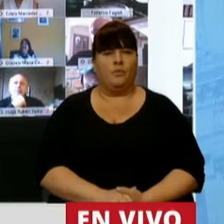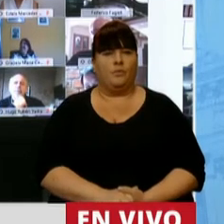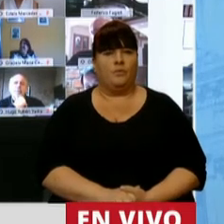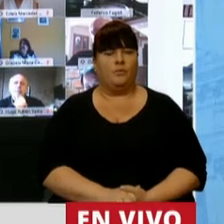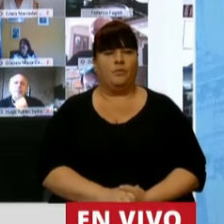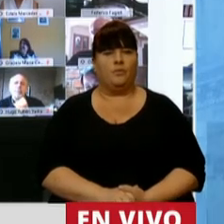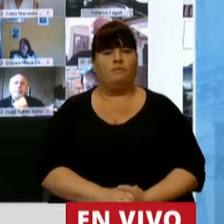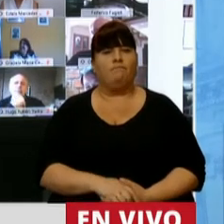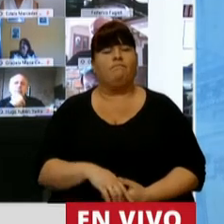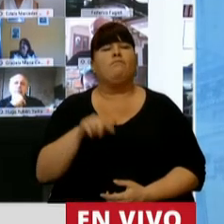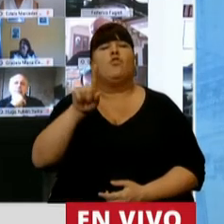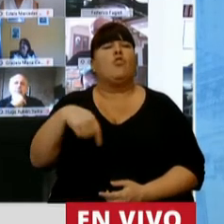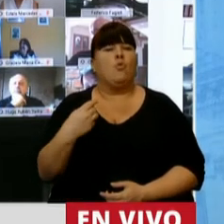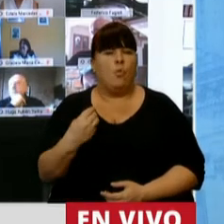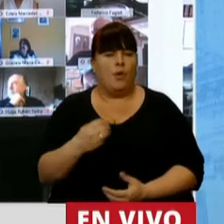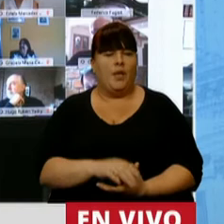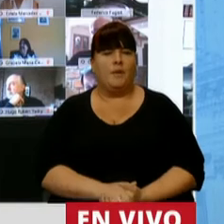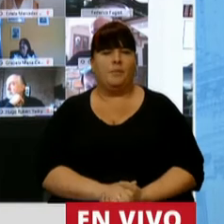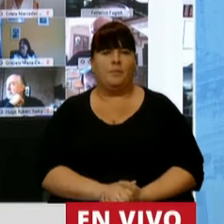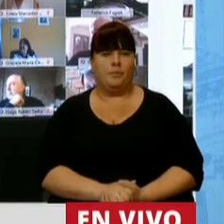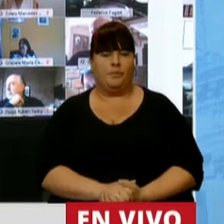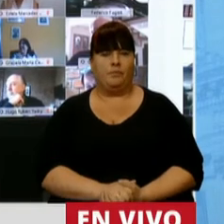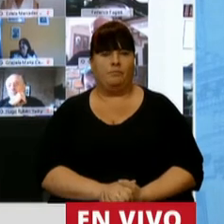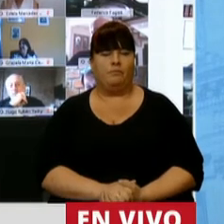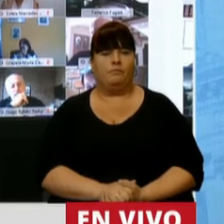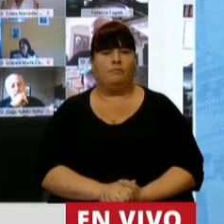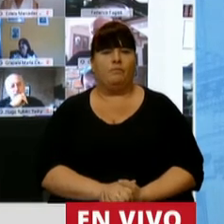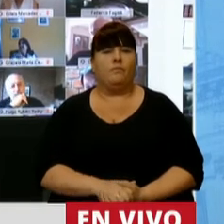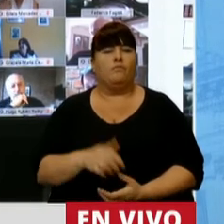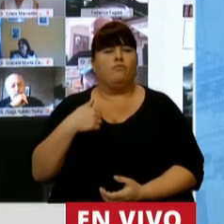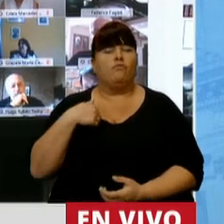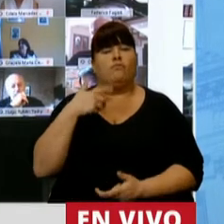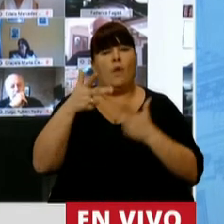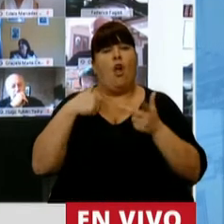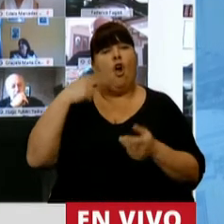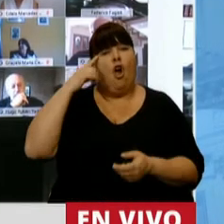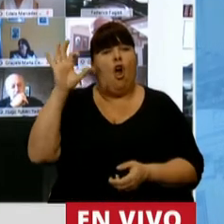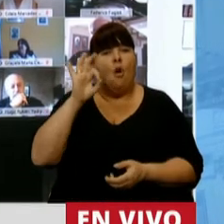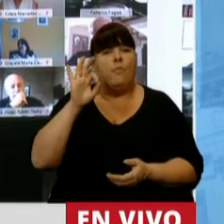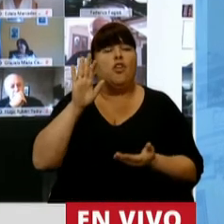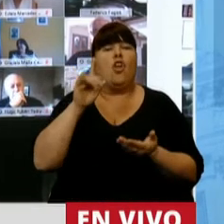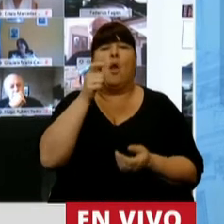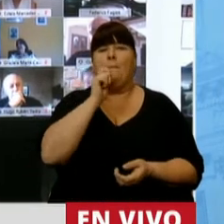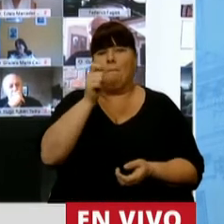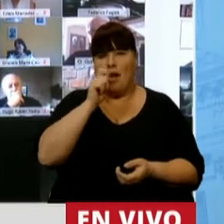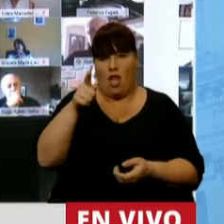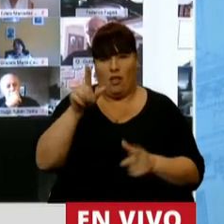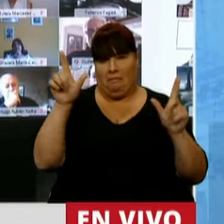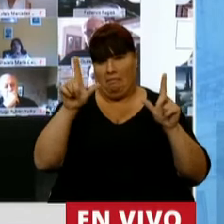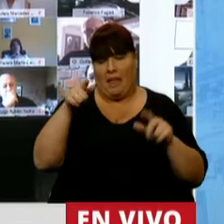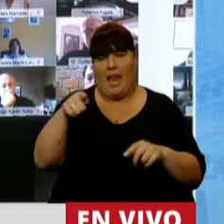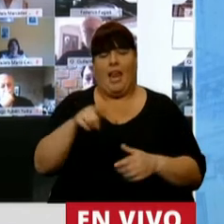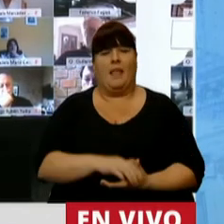Esto se motiva en que he manifestado mi postura en un medio público